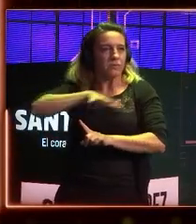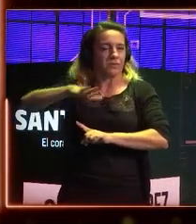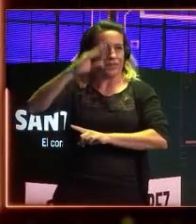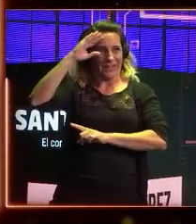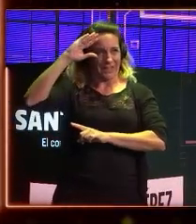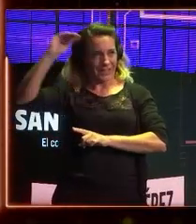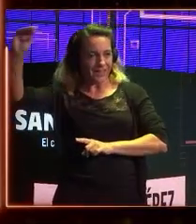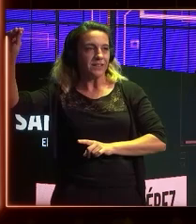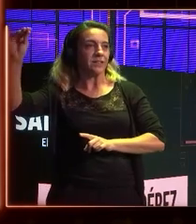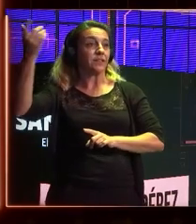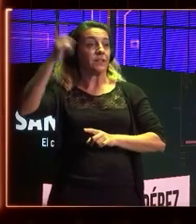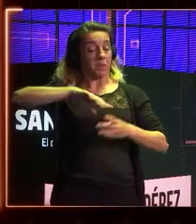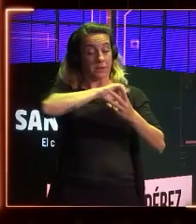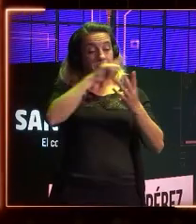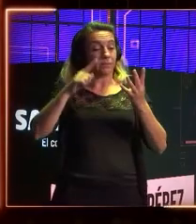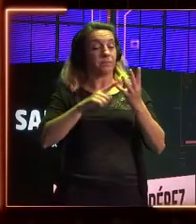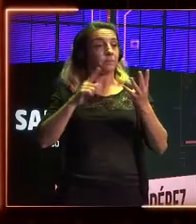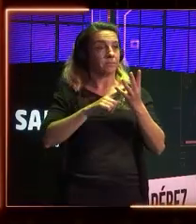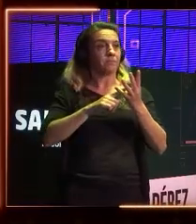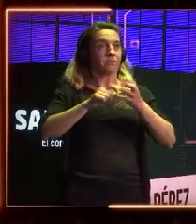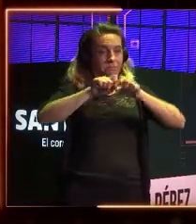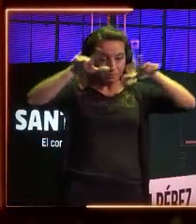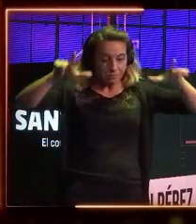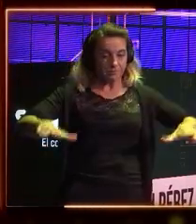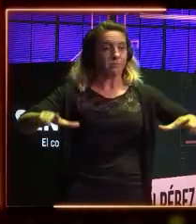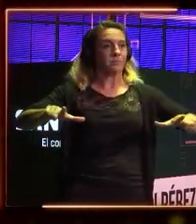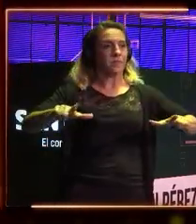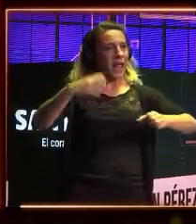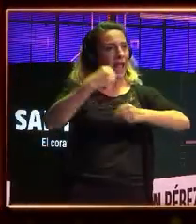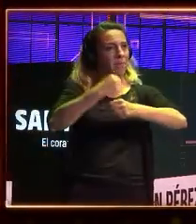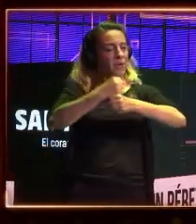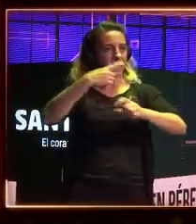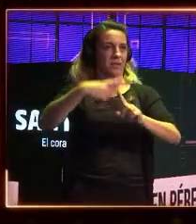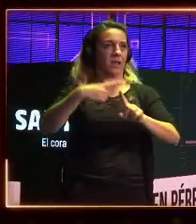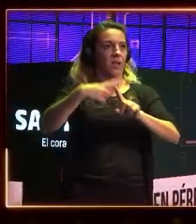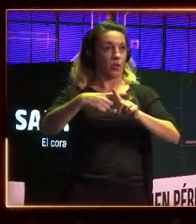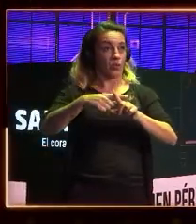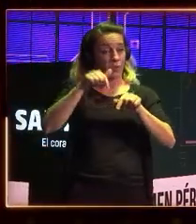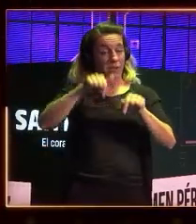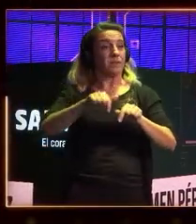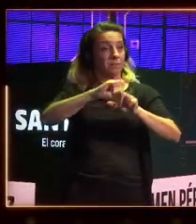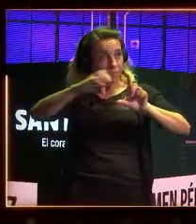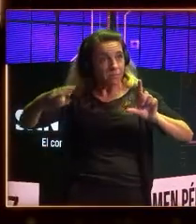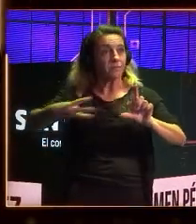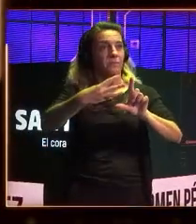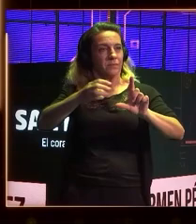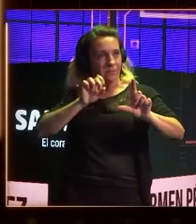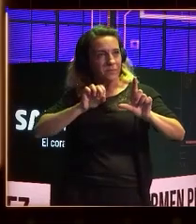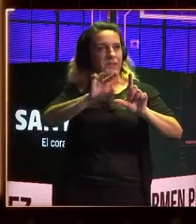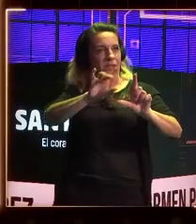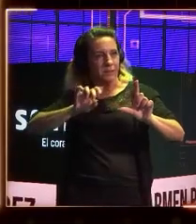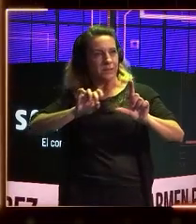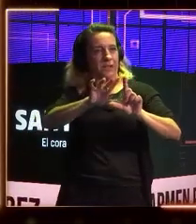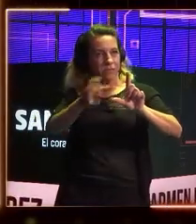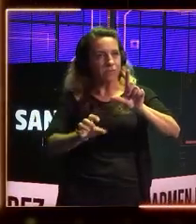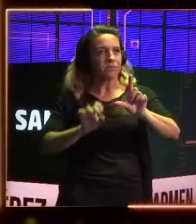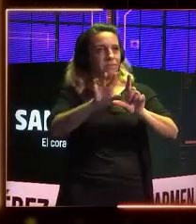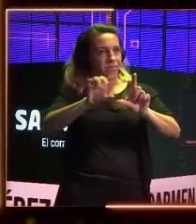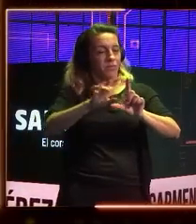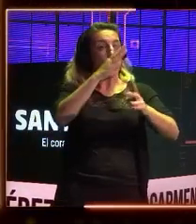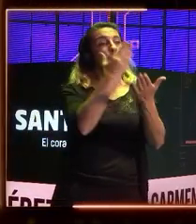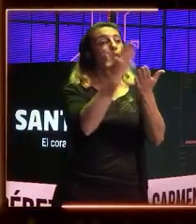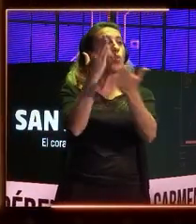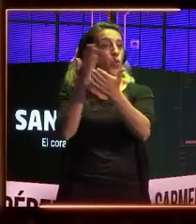nuevo portal, que es el Emplea Santa Cruz, donde continuamente estamos subiendo a la plataforma nuevos